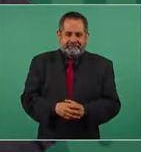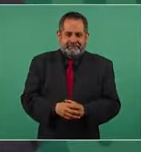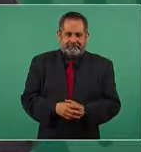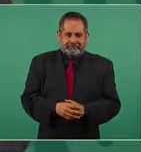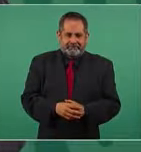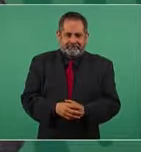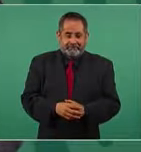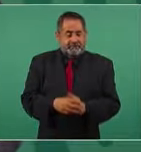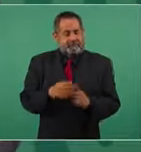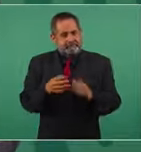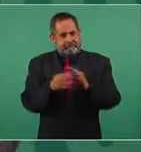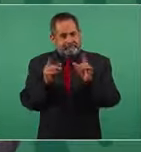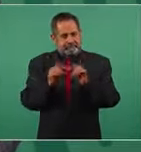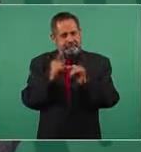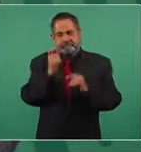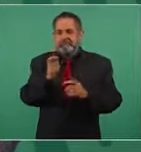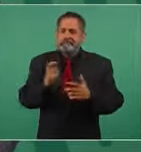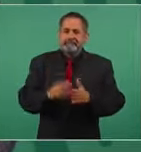nada más que